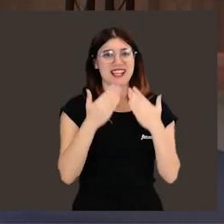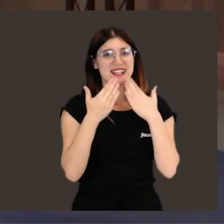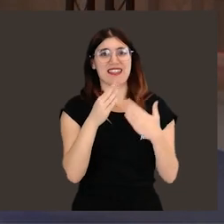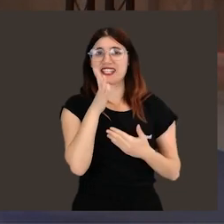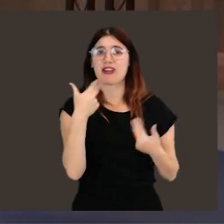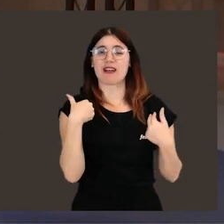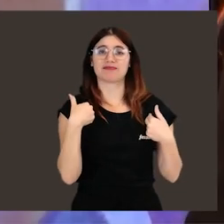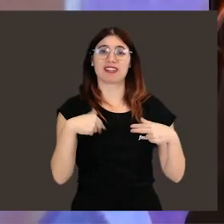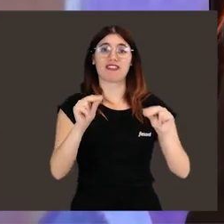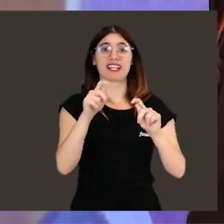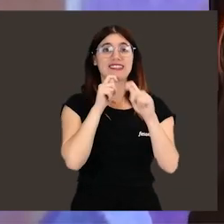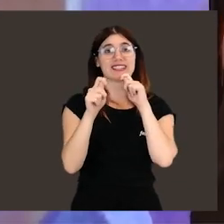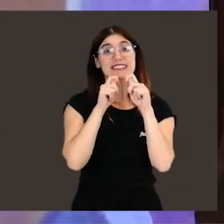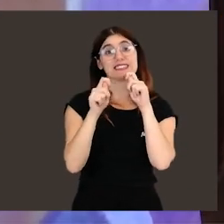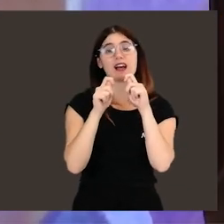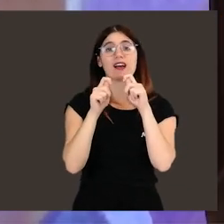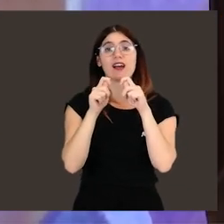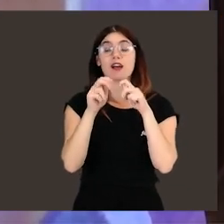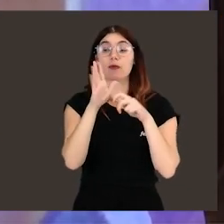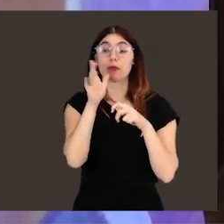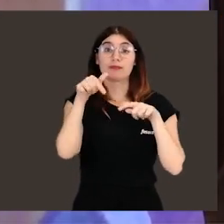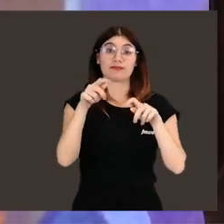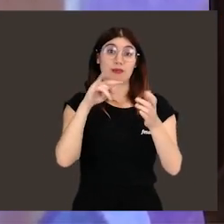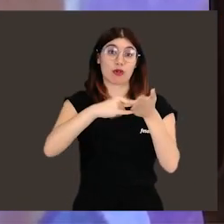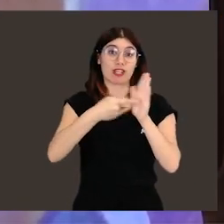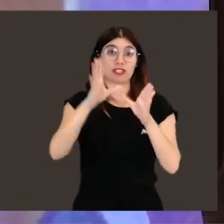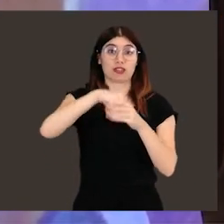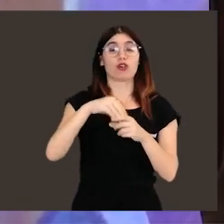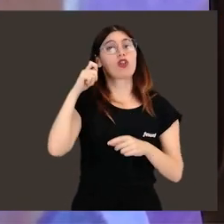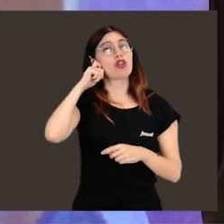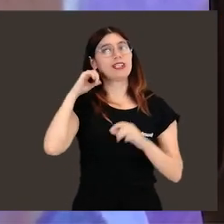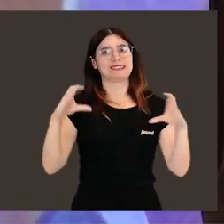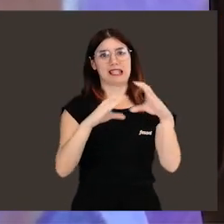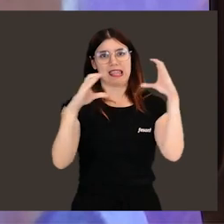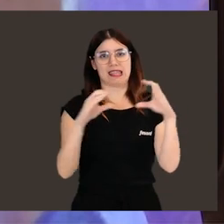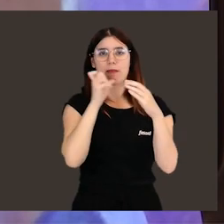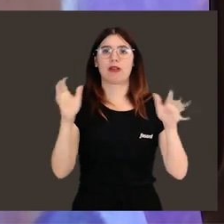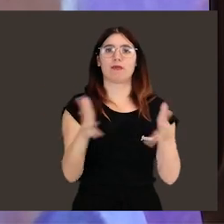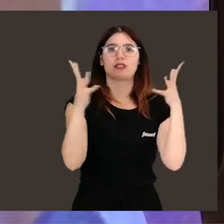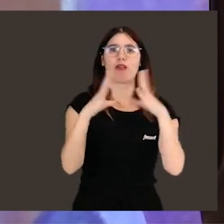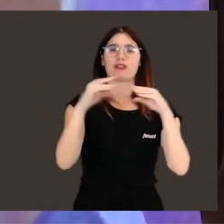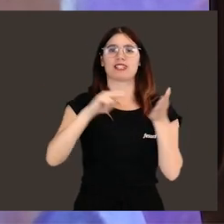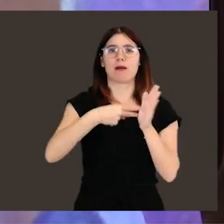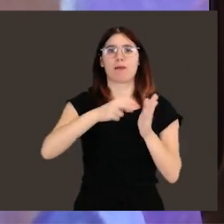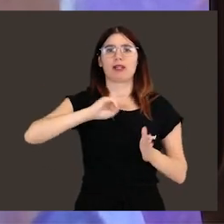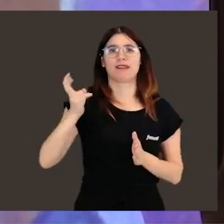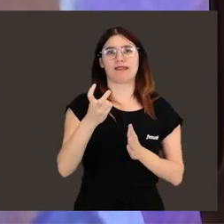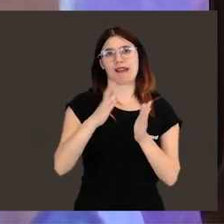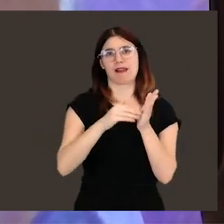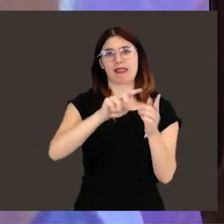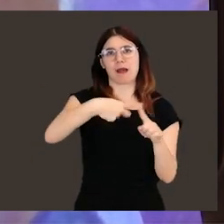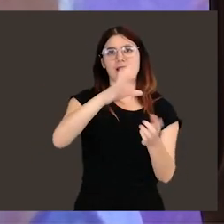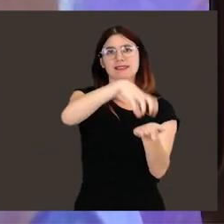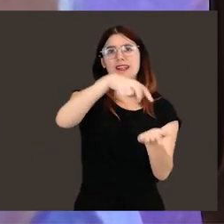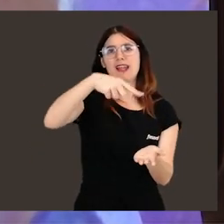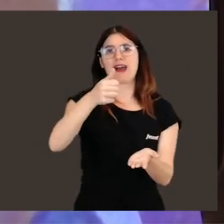Vale, gracias. Pues hasta aquí esta nueva entrevista marcada dentro del proyecto Dones de Ciencia impulsado por la Universitat